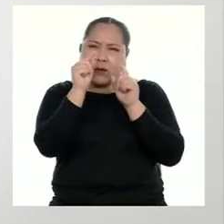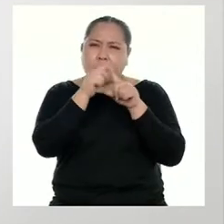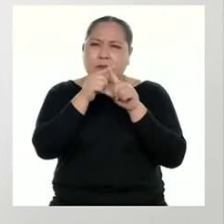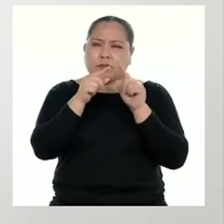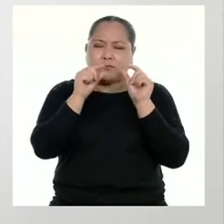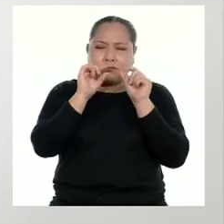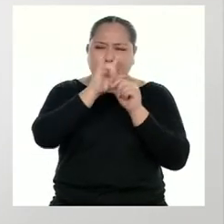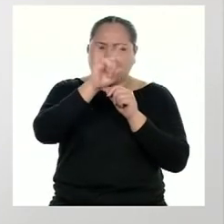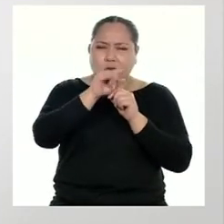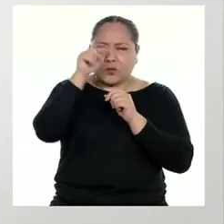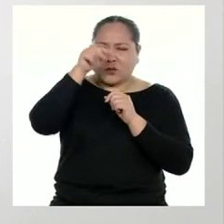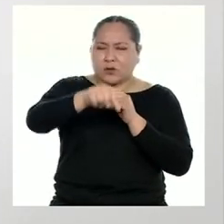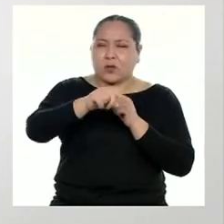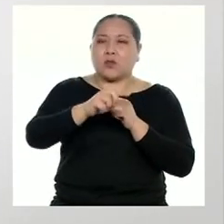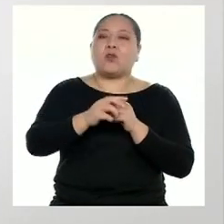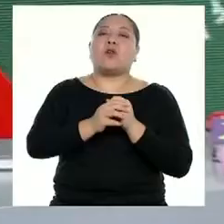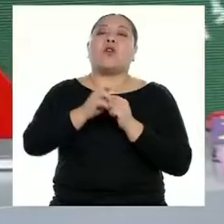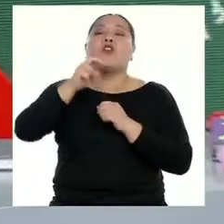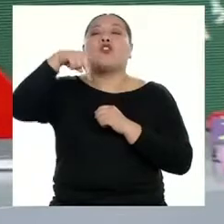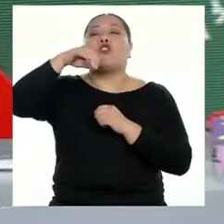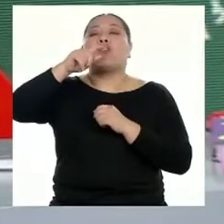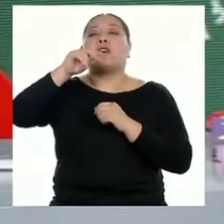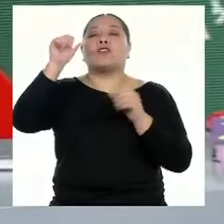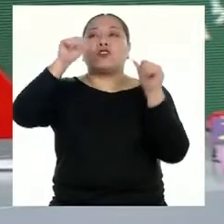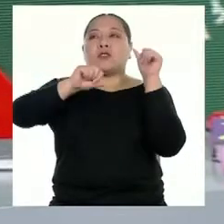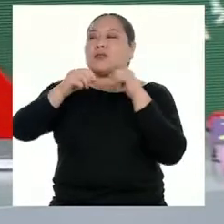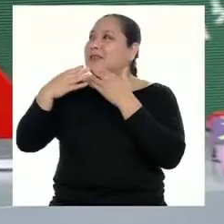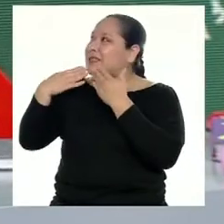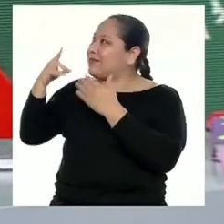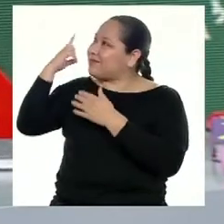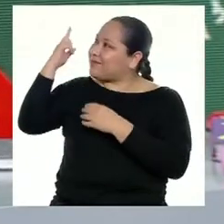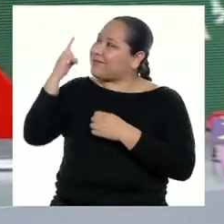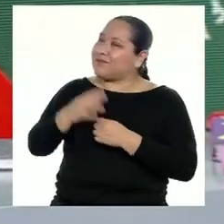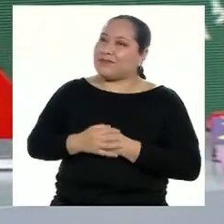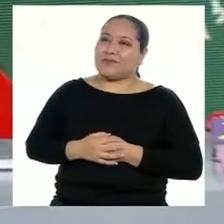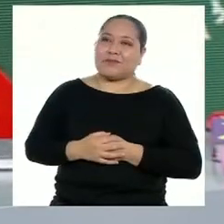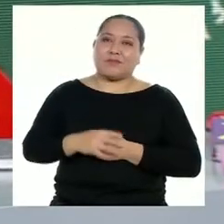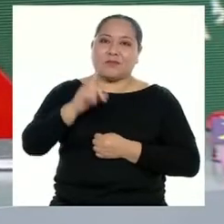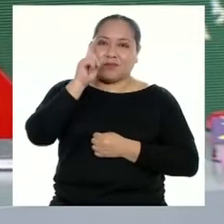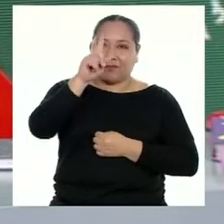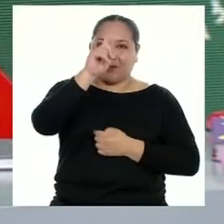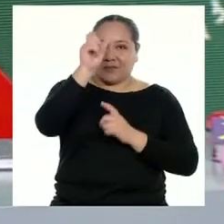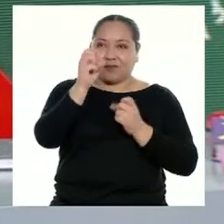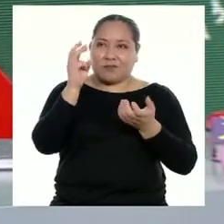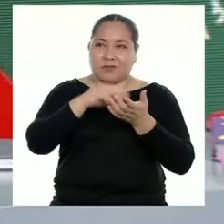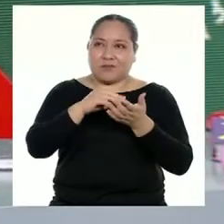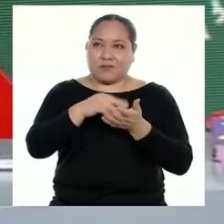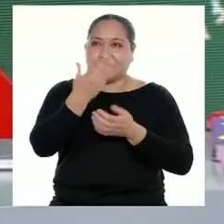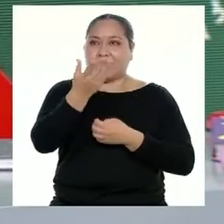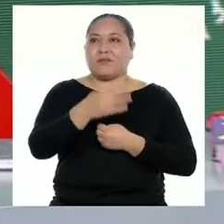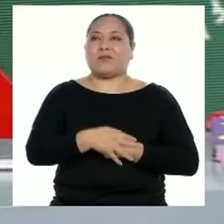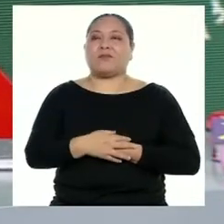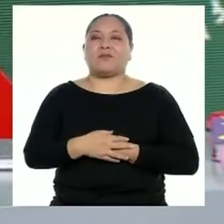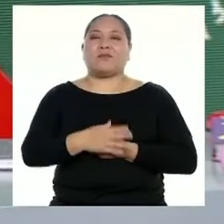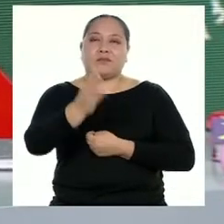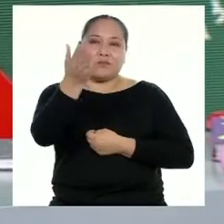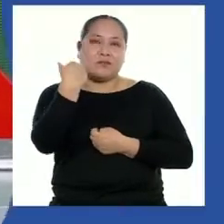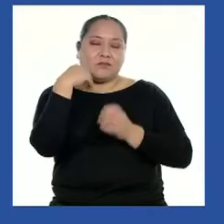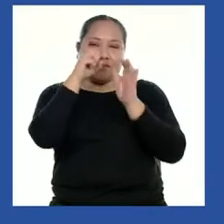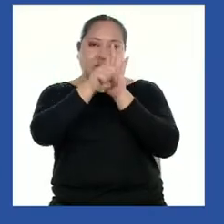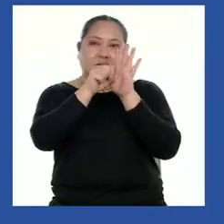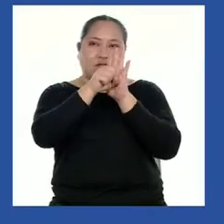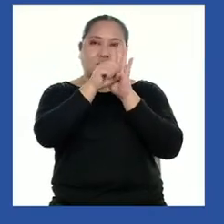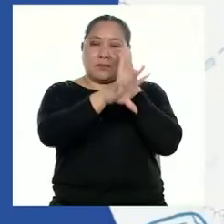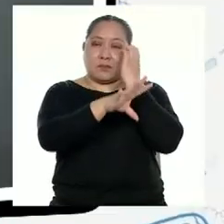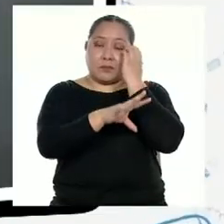directa usando la notación científica. Gracias, profesora. Tenemos una pregunta más por aquí. ¡Adelante con ese video!